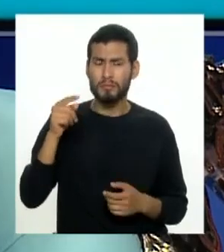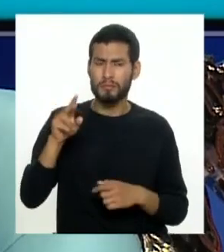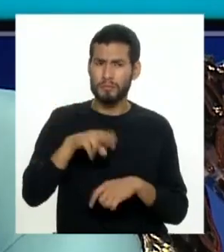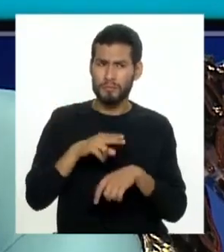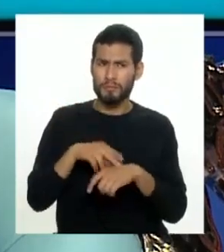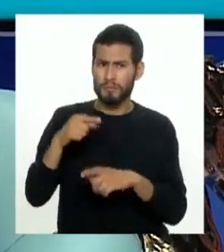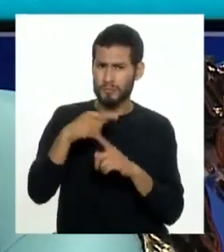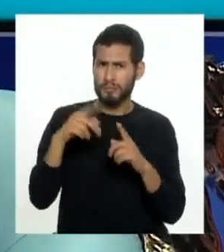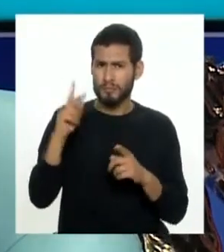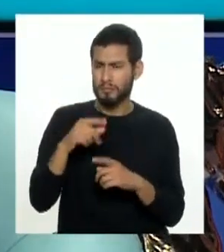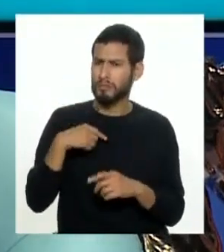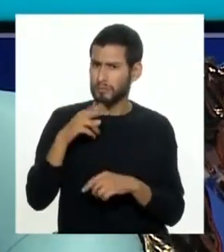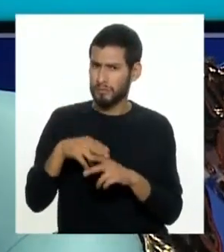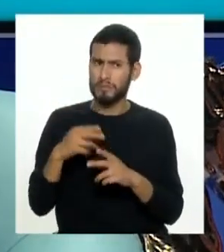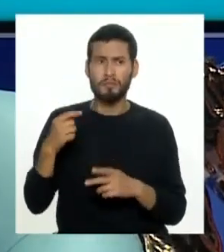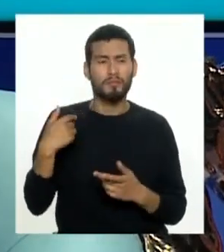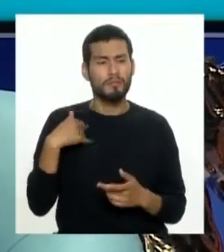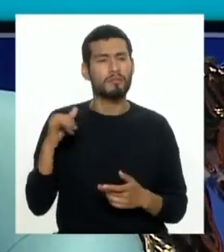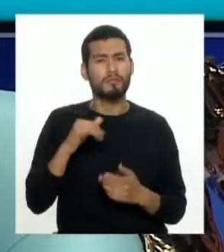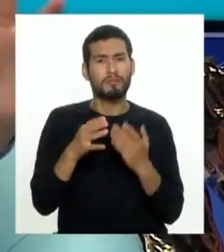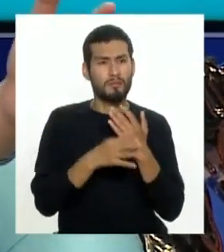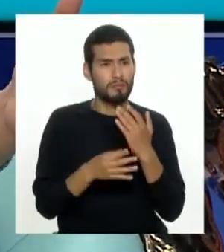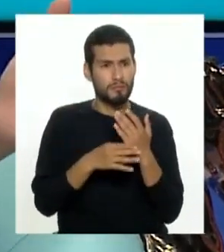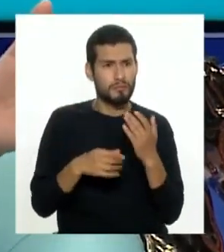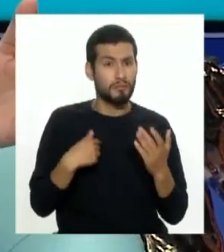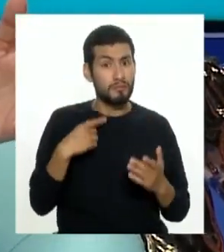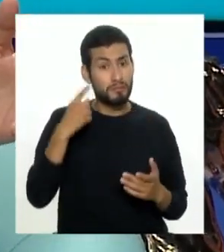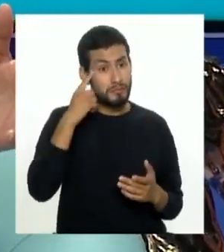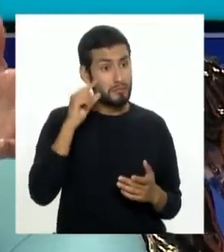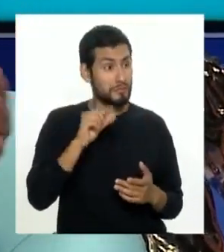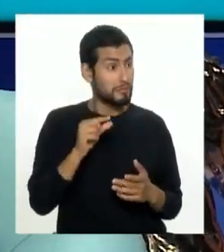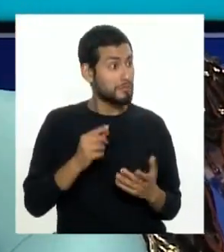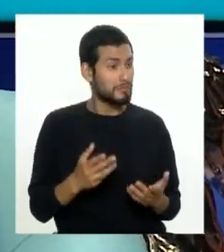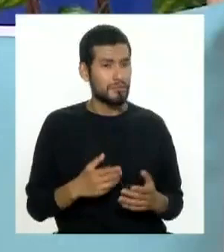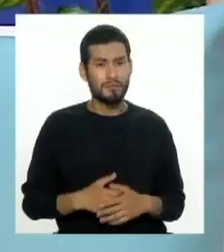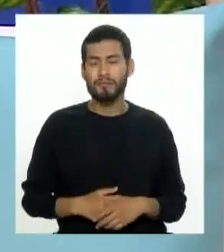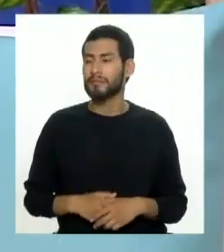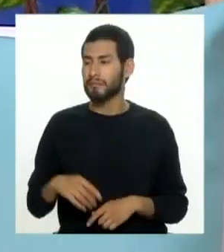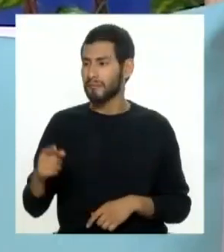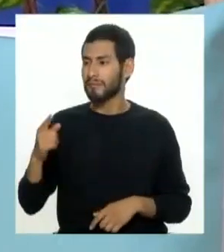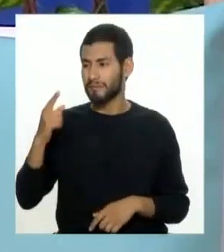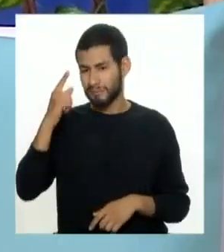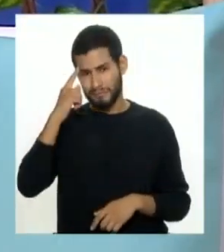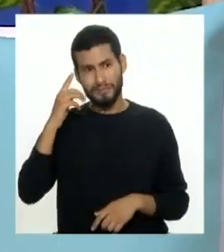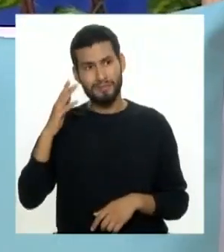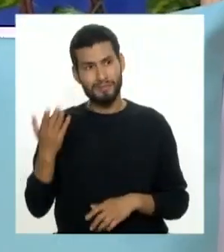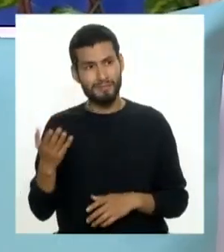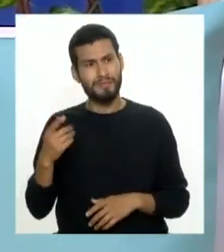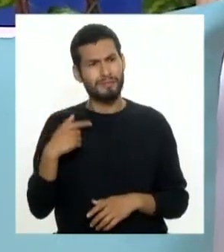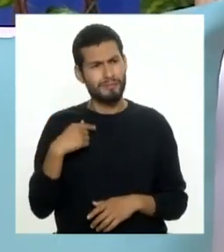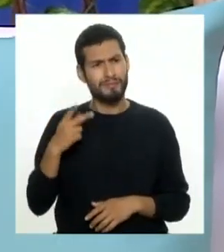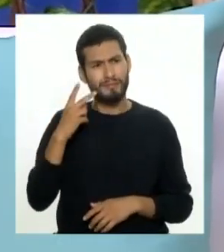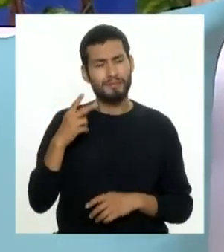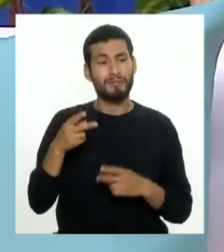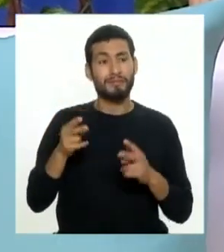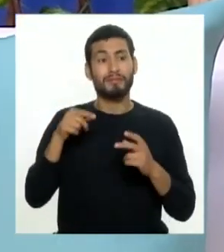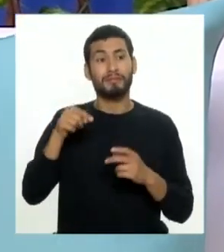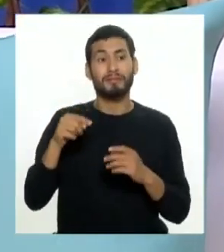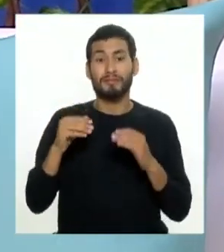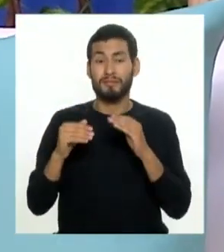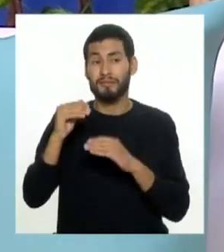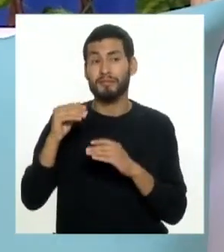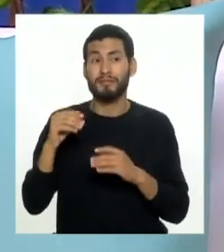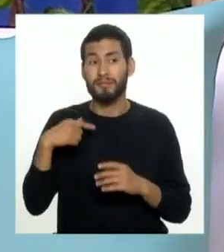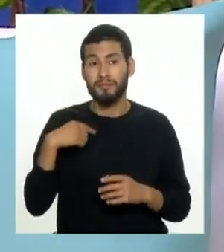paquete de medio kilo que siempre pagaba y me pasó con el aceite y dije qué barato entonces tú pensabas de que de repente debido a la inflación es que había subido un poquito